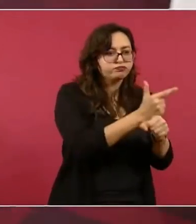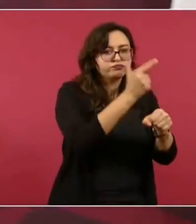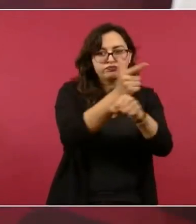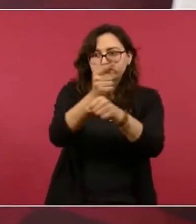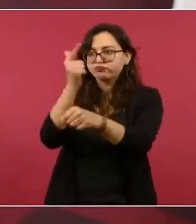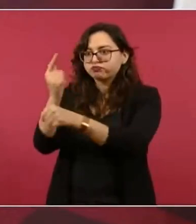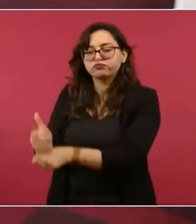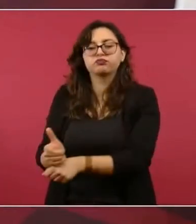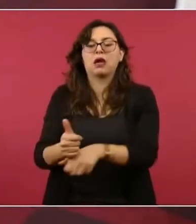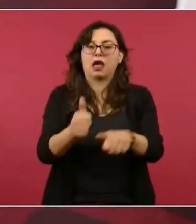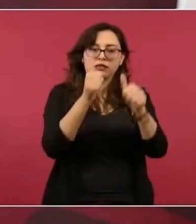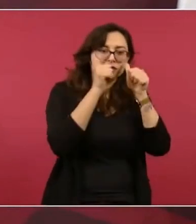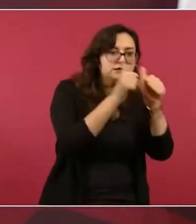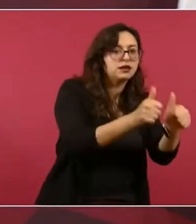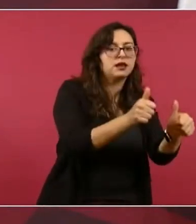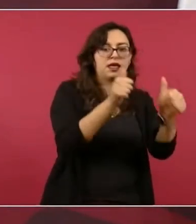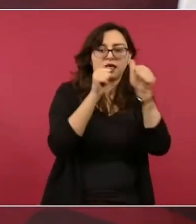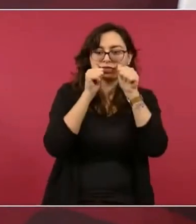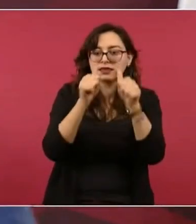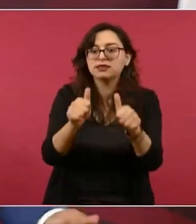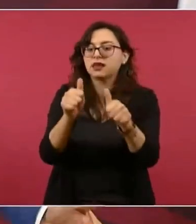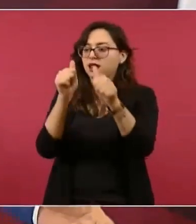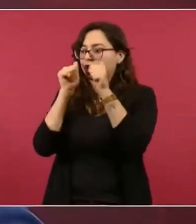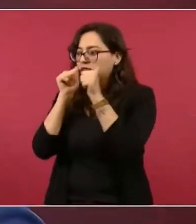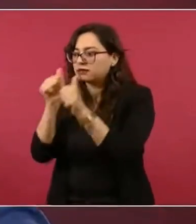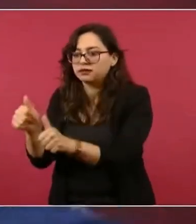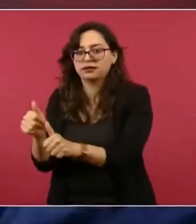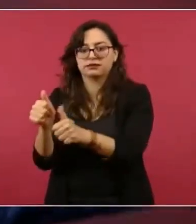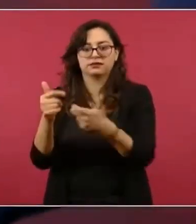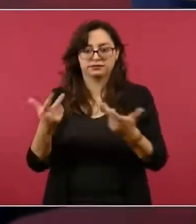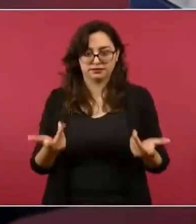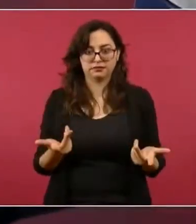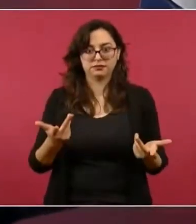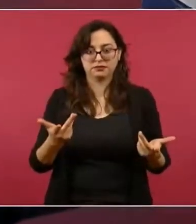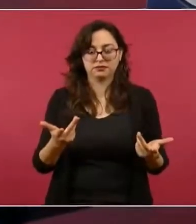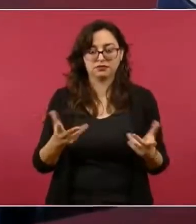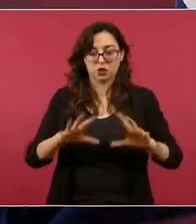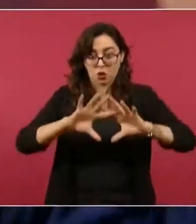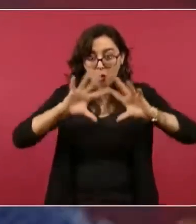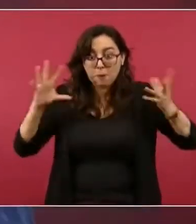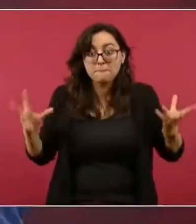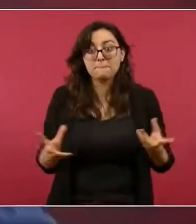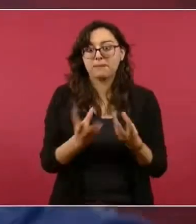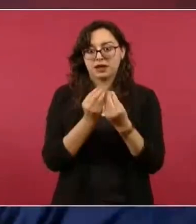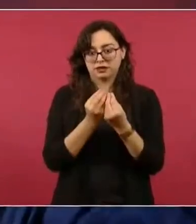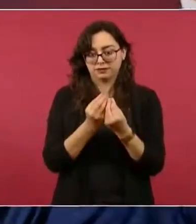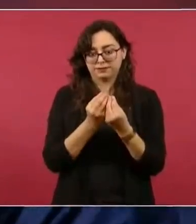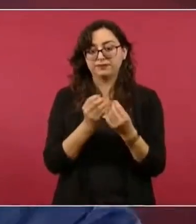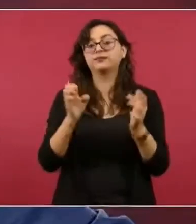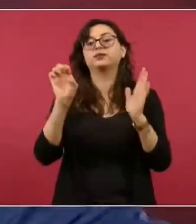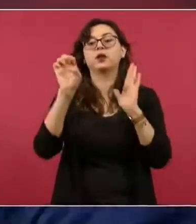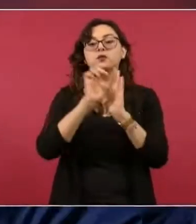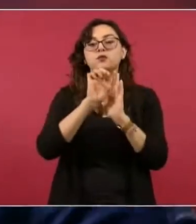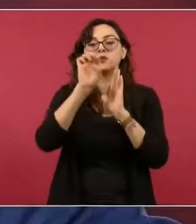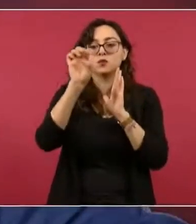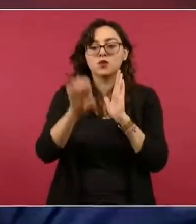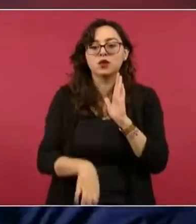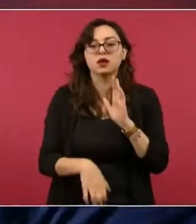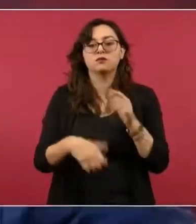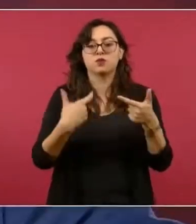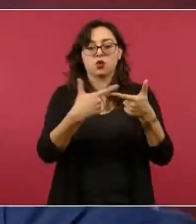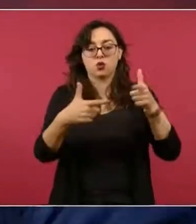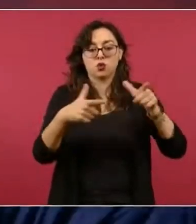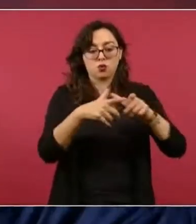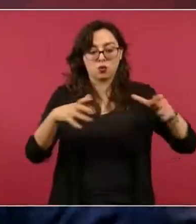los problemas del pueblo. Por ejemplo, colectivamente